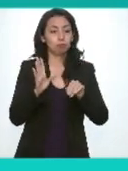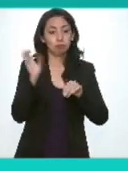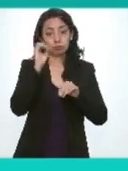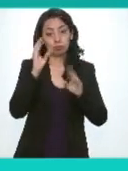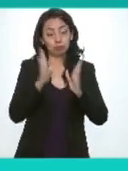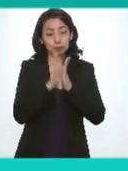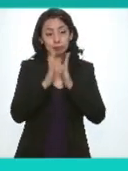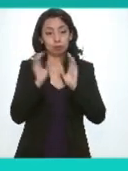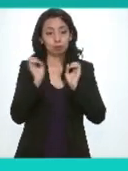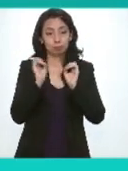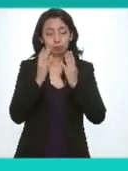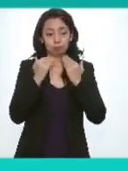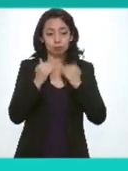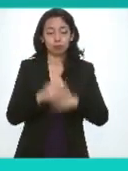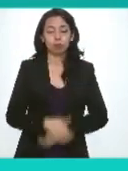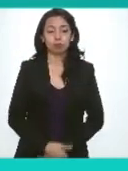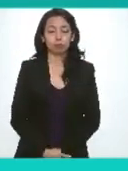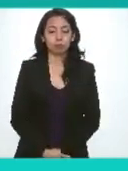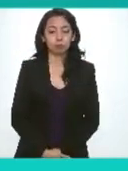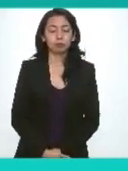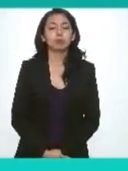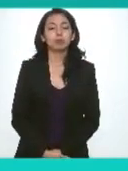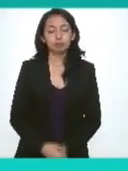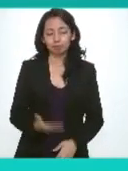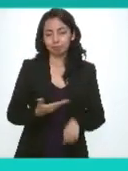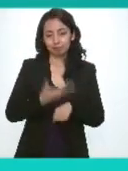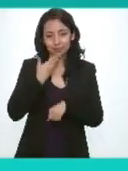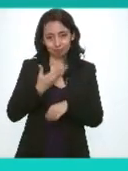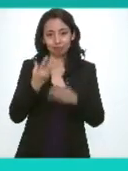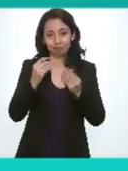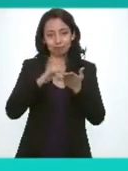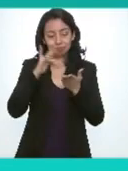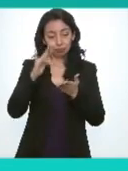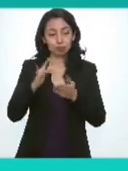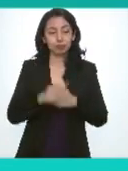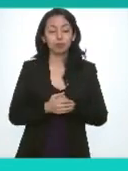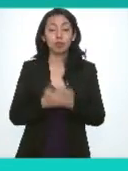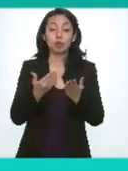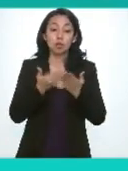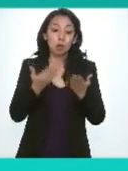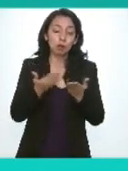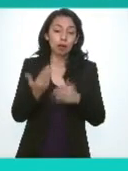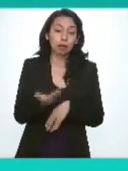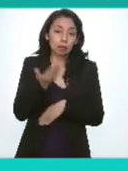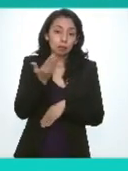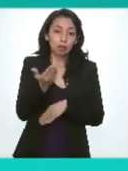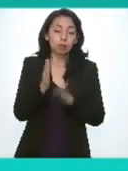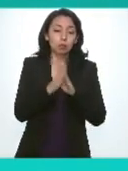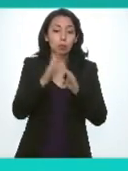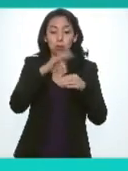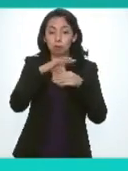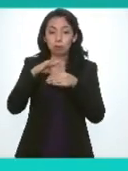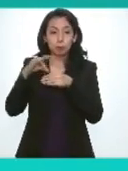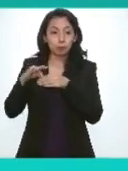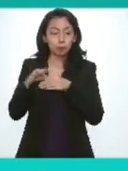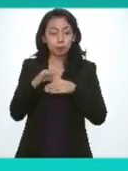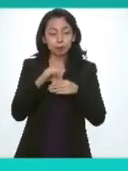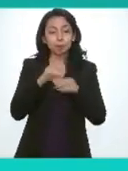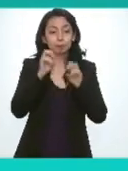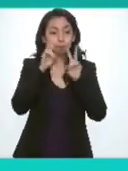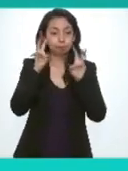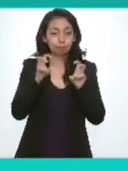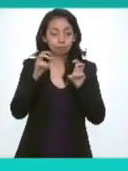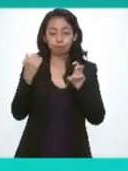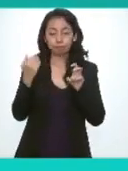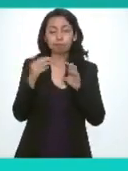intervenciones en listas muy bien muchísimas gracias pues le solicito entonces someter a la votación el asunto